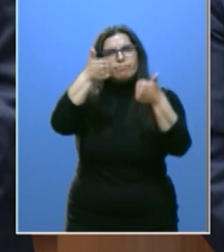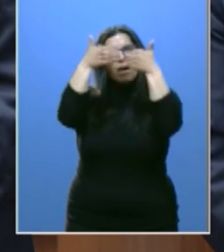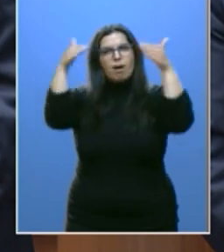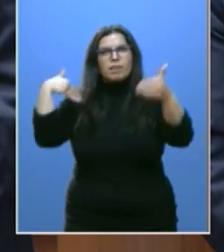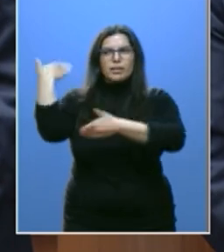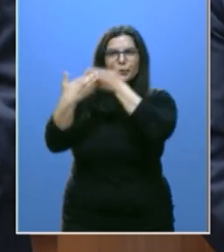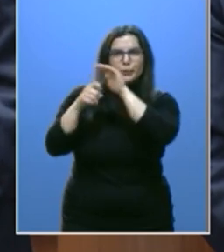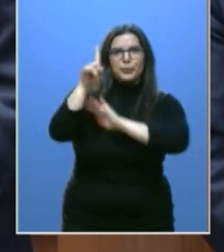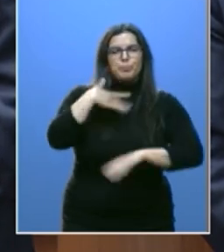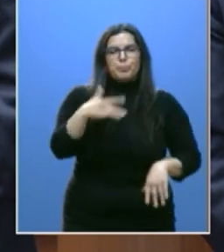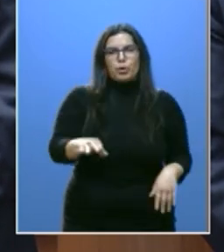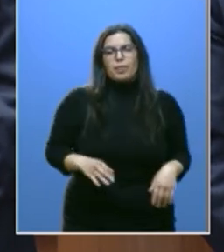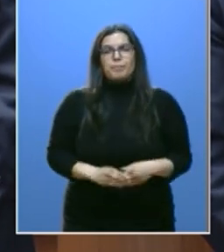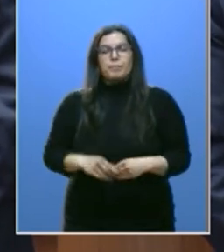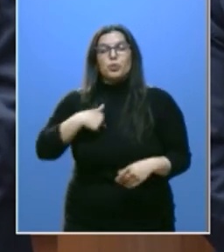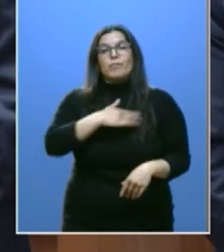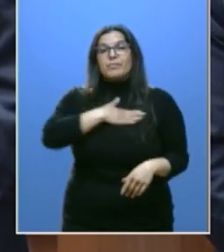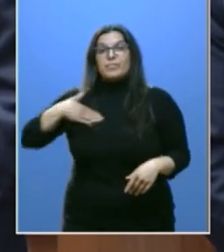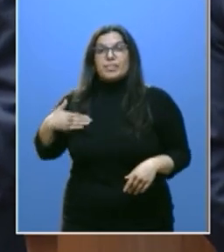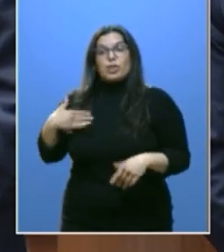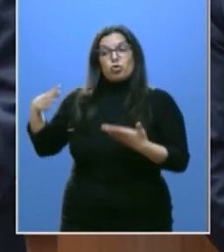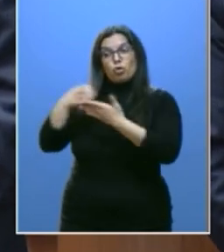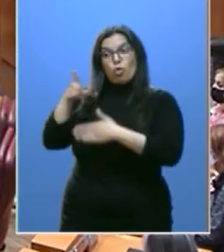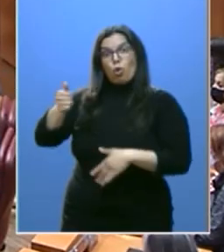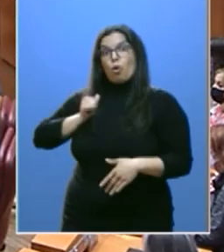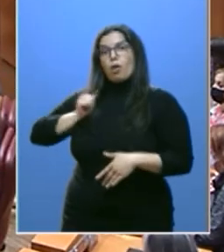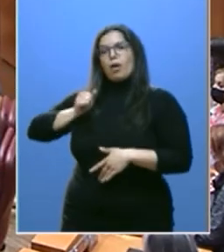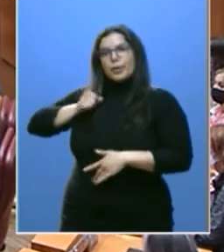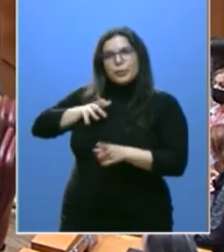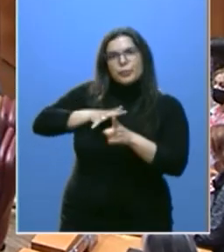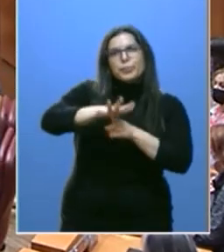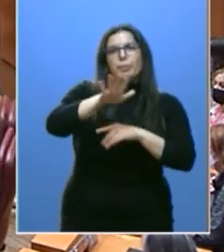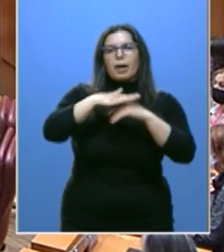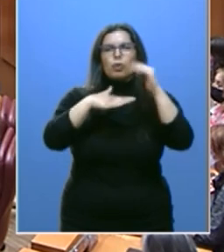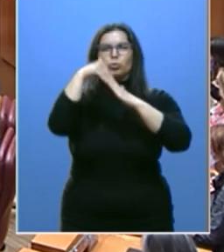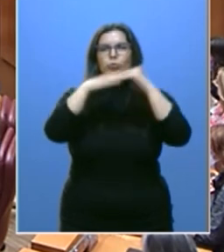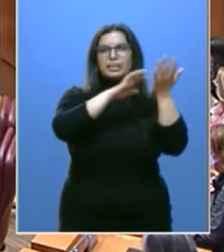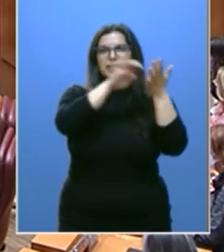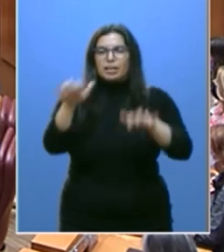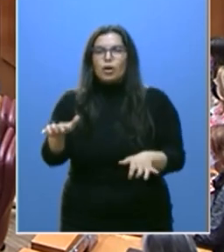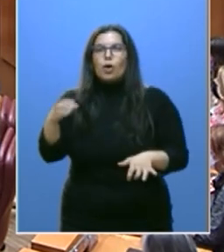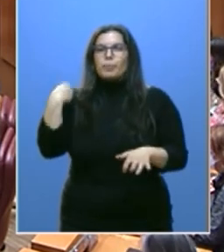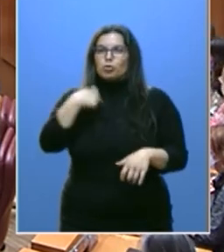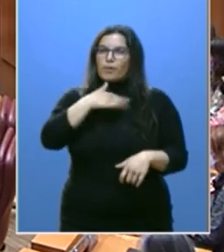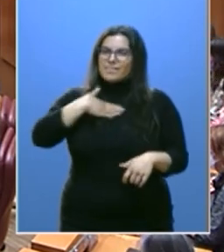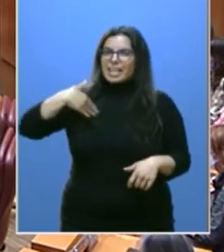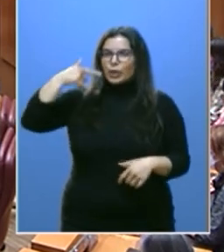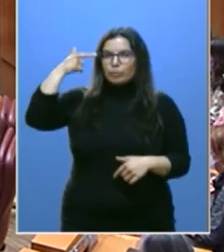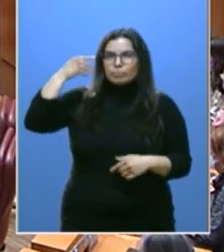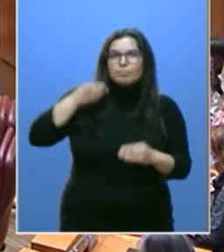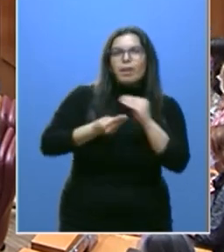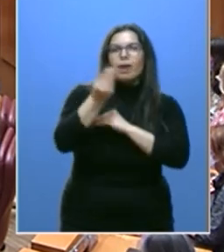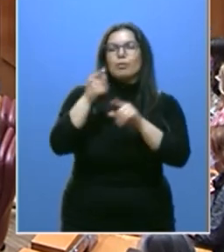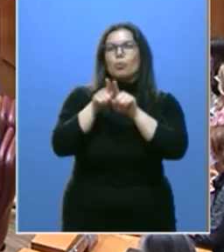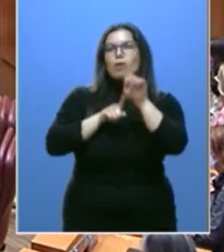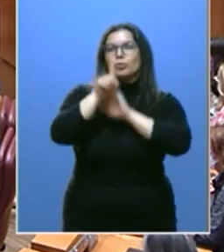próspera. Quiero emplearlos para construir Castilla y León, la Castilla y León que ambiciono y que merecen todas